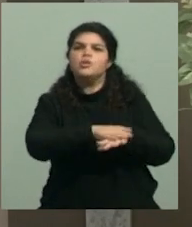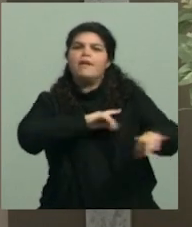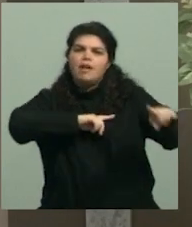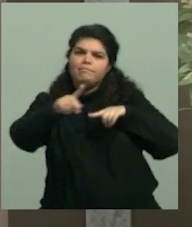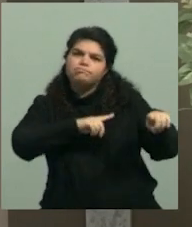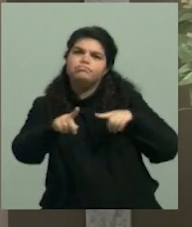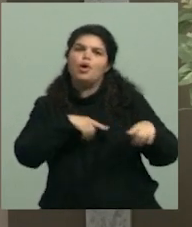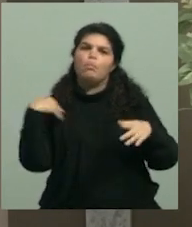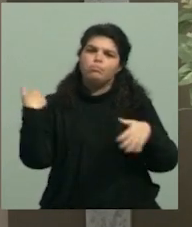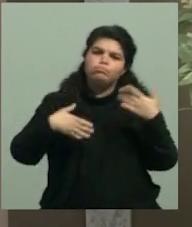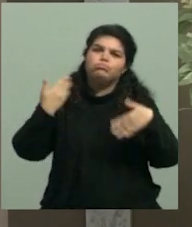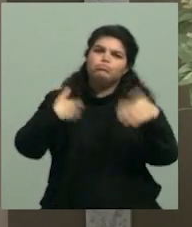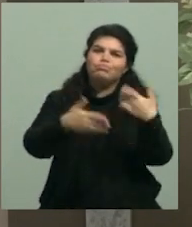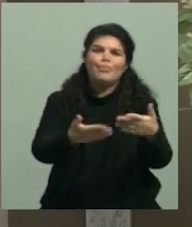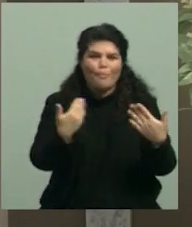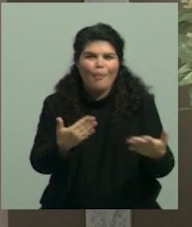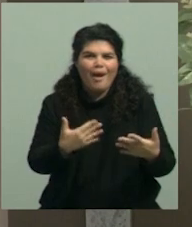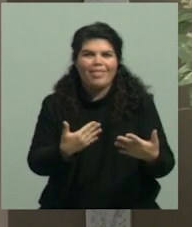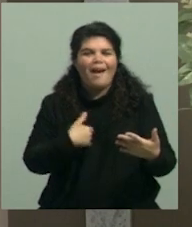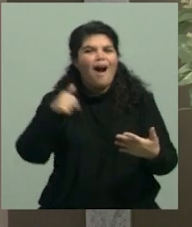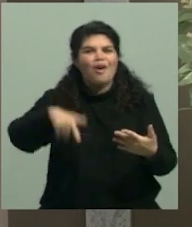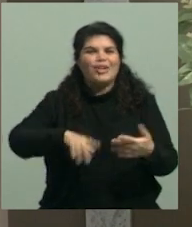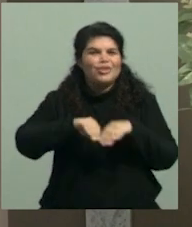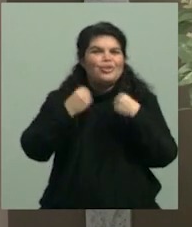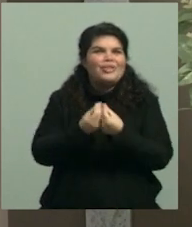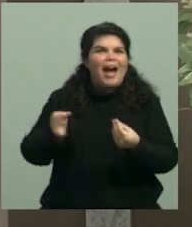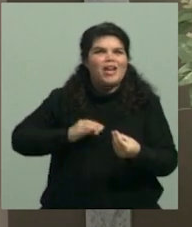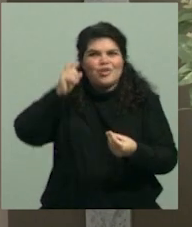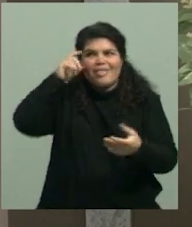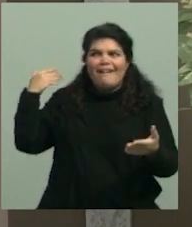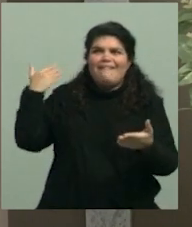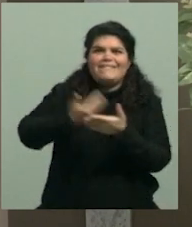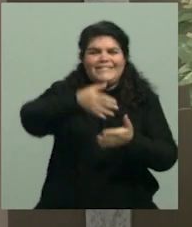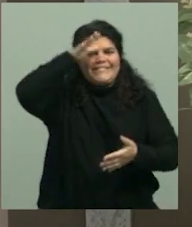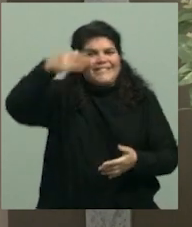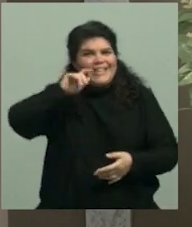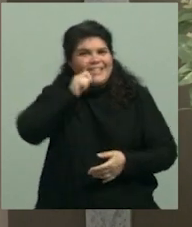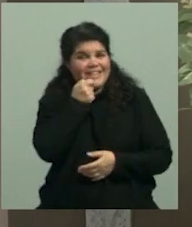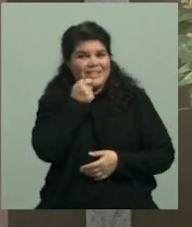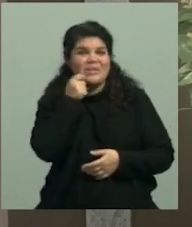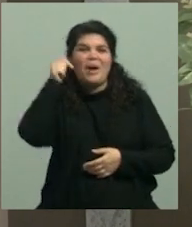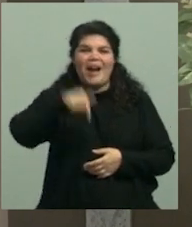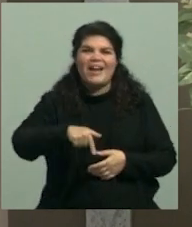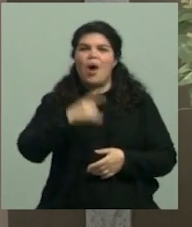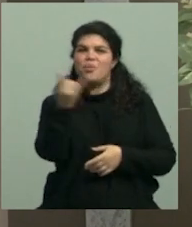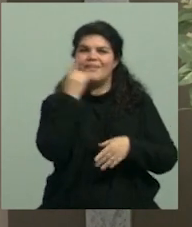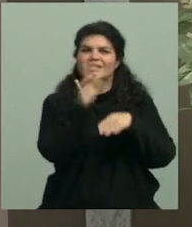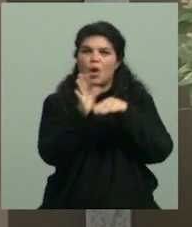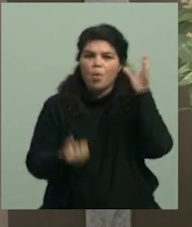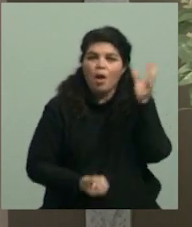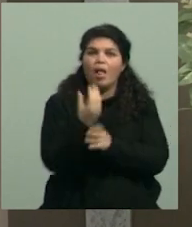llevemos a estos 10 años, así que un proyecto que sale de nuestra casa, de nuestros colegios, de nuestras comunidades académicas,